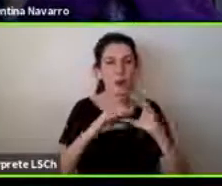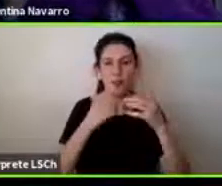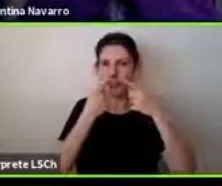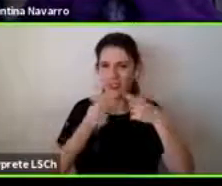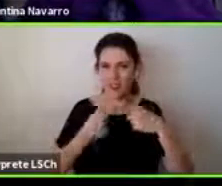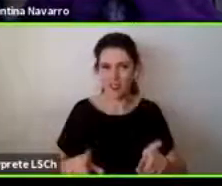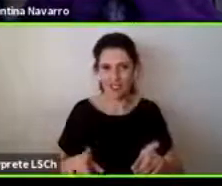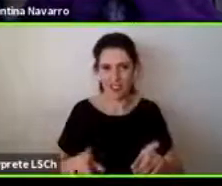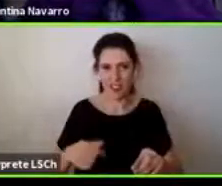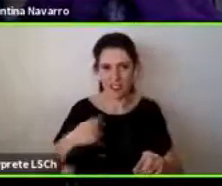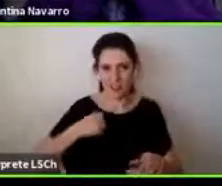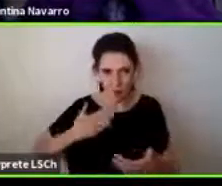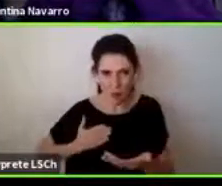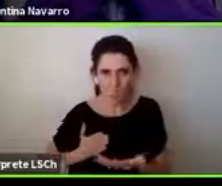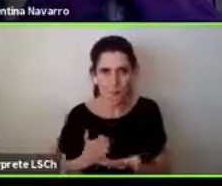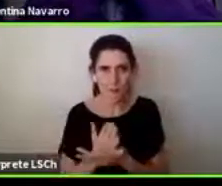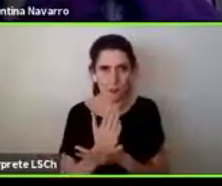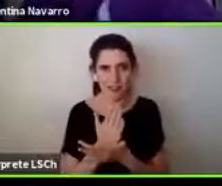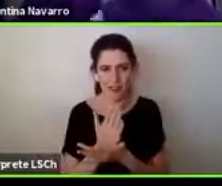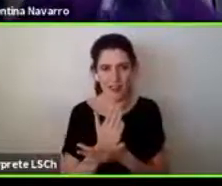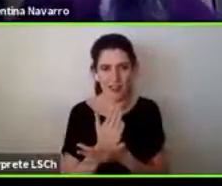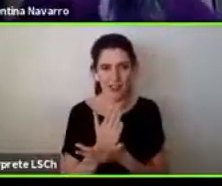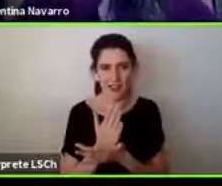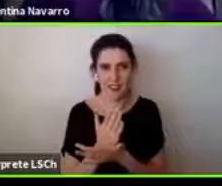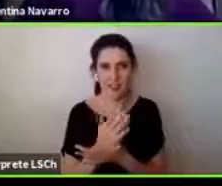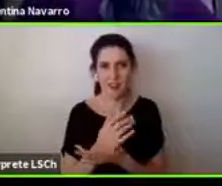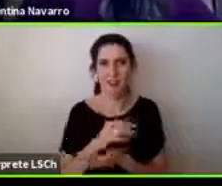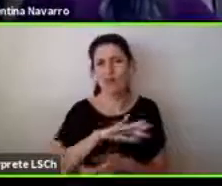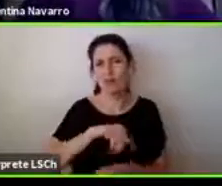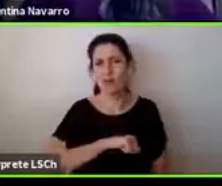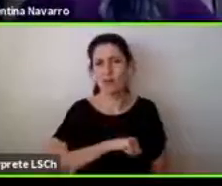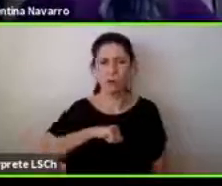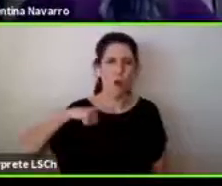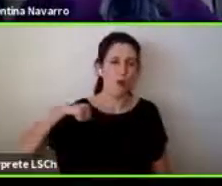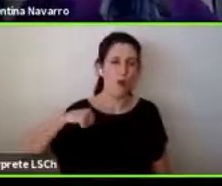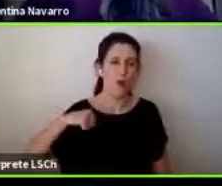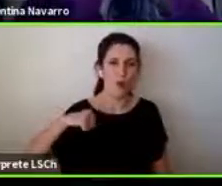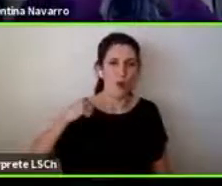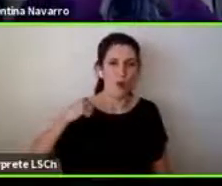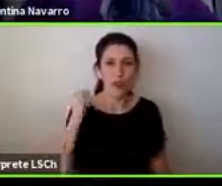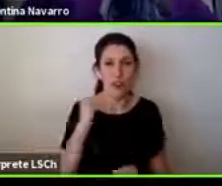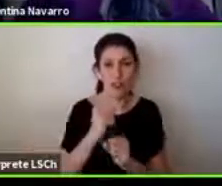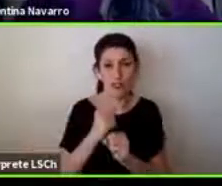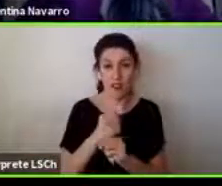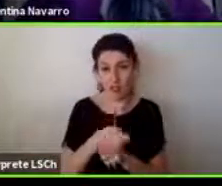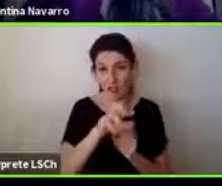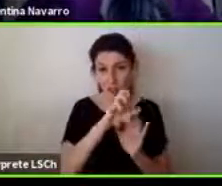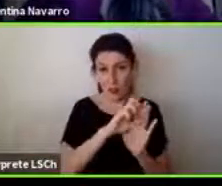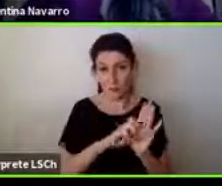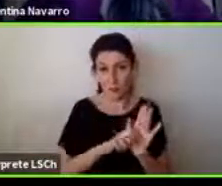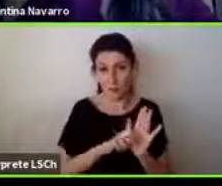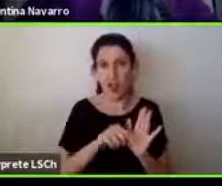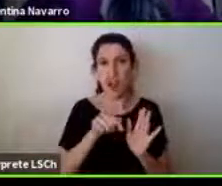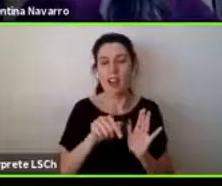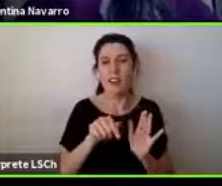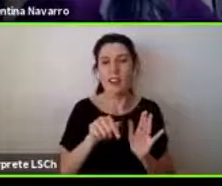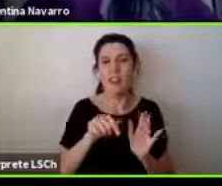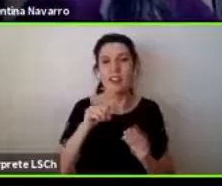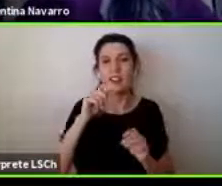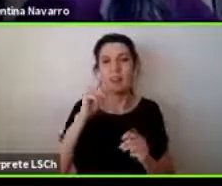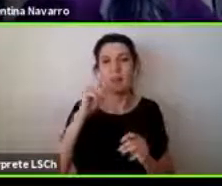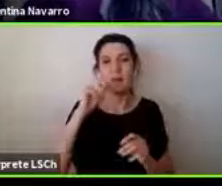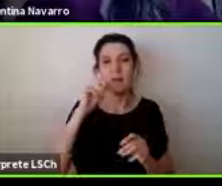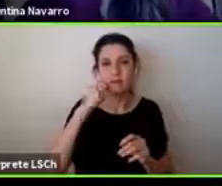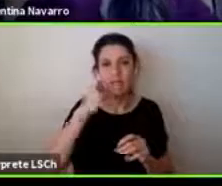nosotros ha sido un orgullo trabajar en este proyecto porque es realmente lo que nos pone al servicio de las